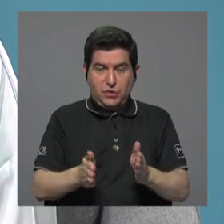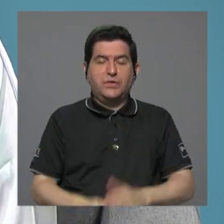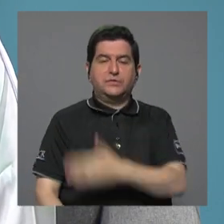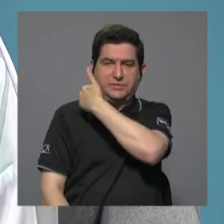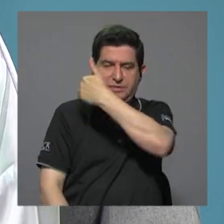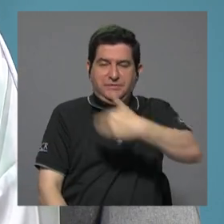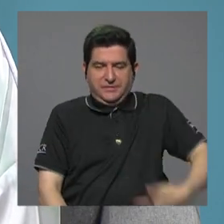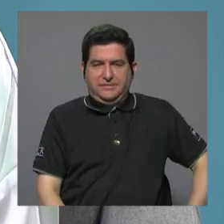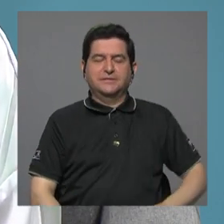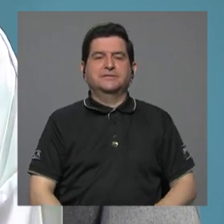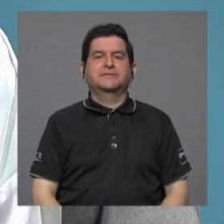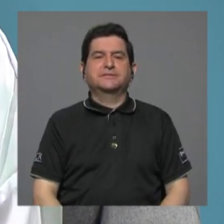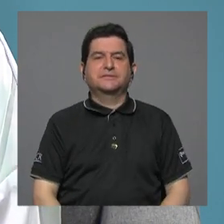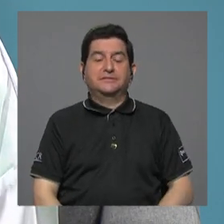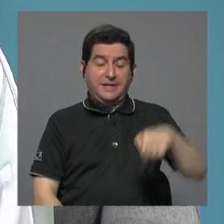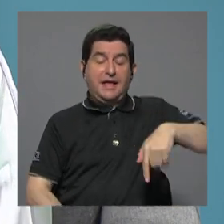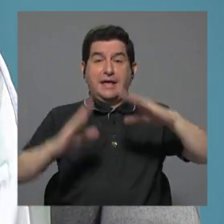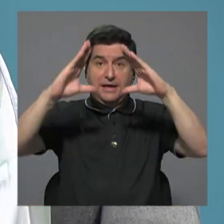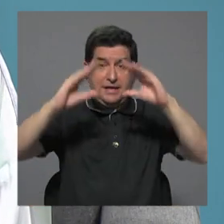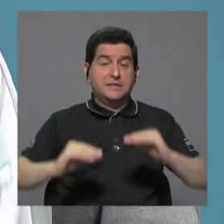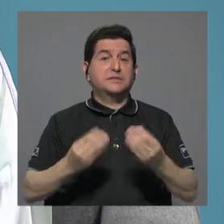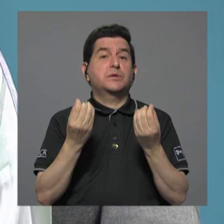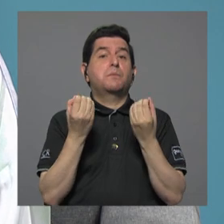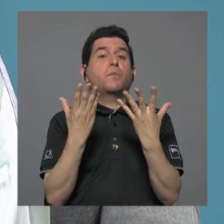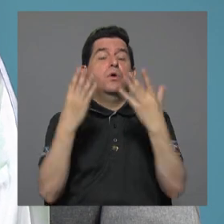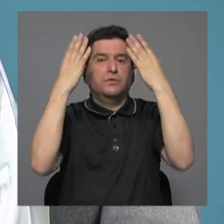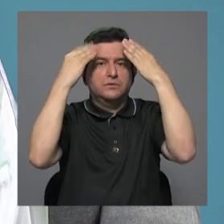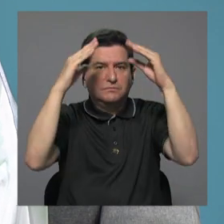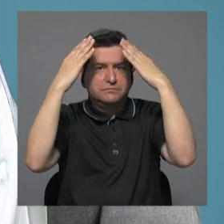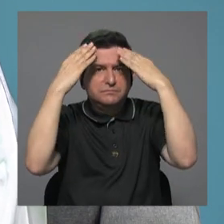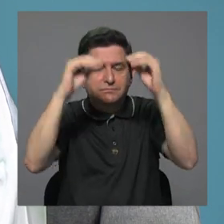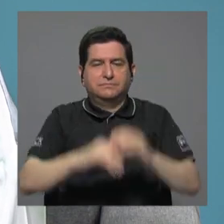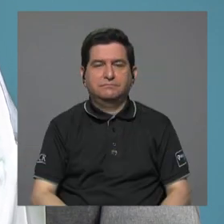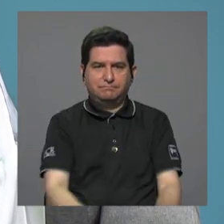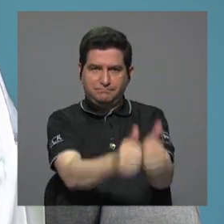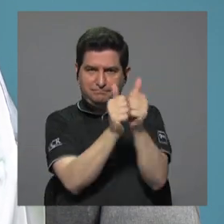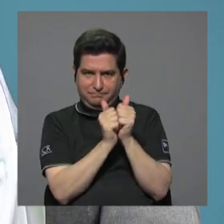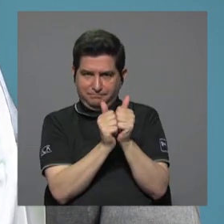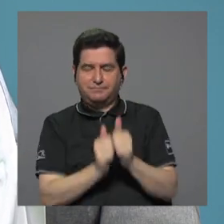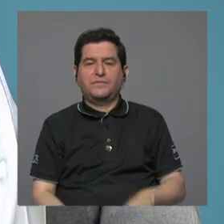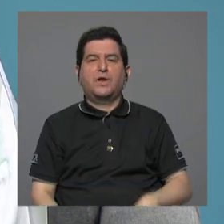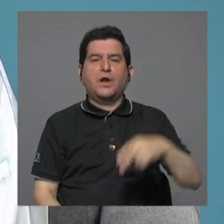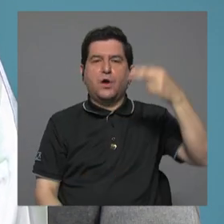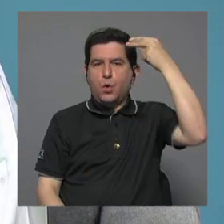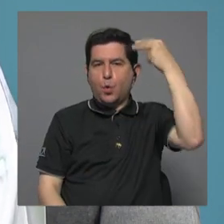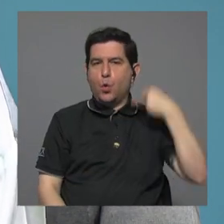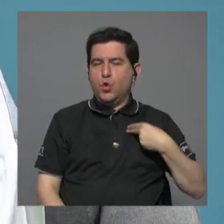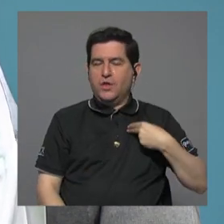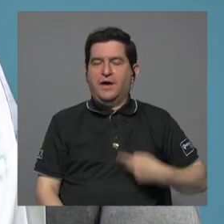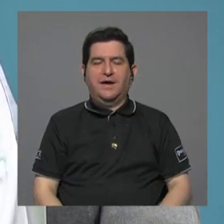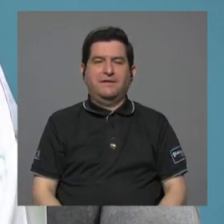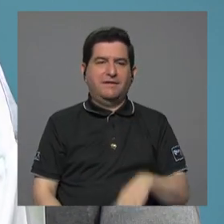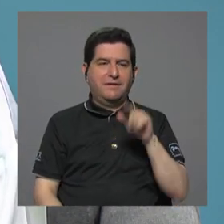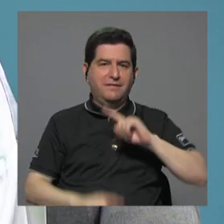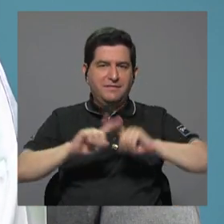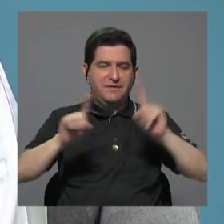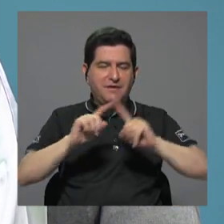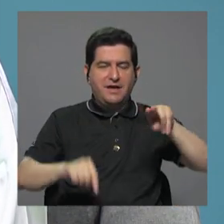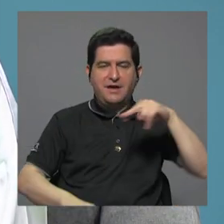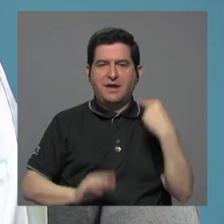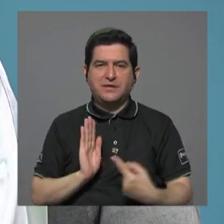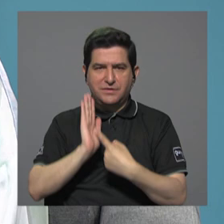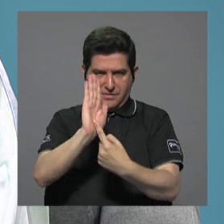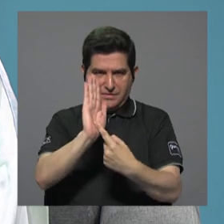silla presidencial. Y esta es una noche de muchísima información y nos acompaña Hulda Miranda para tratar varias de esas